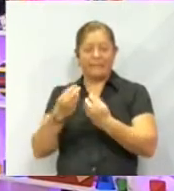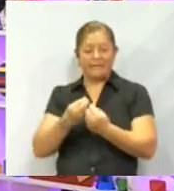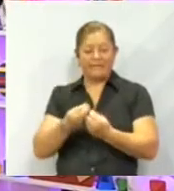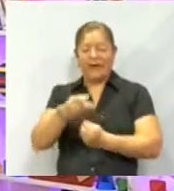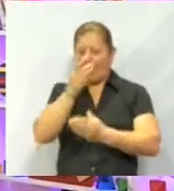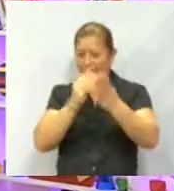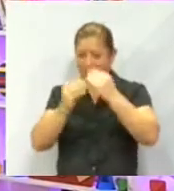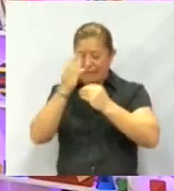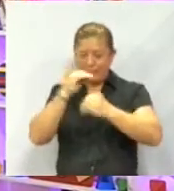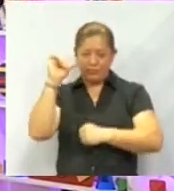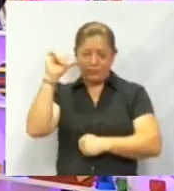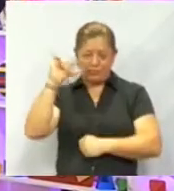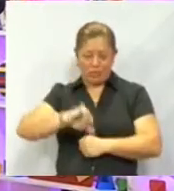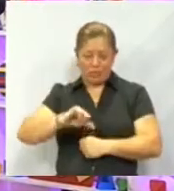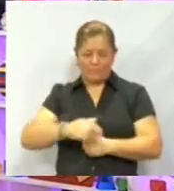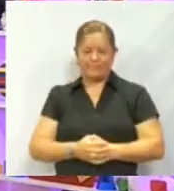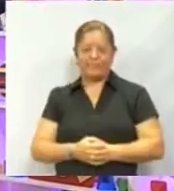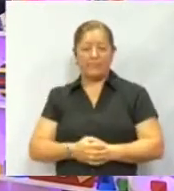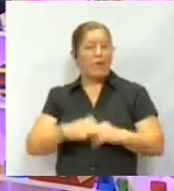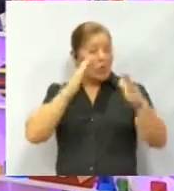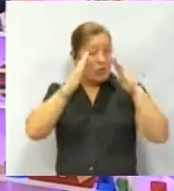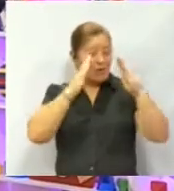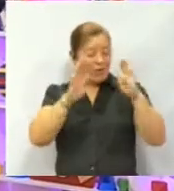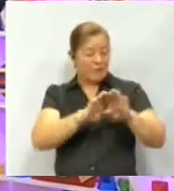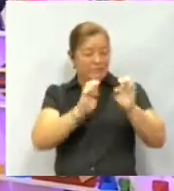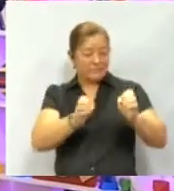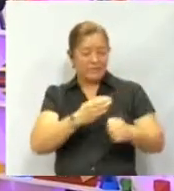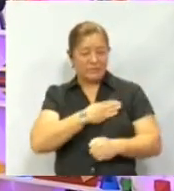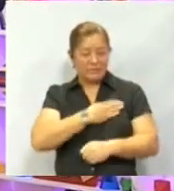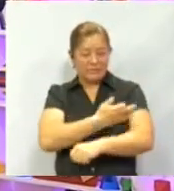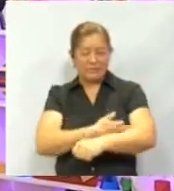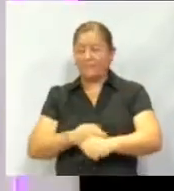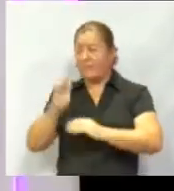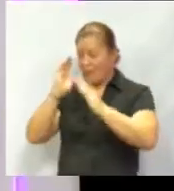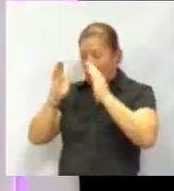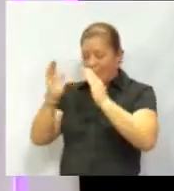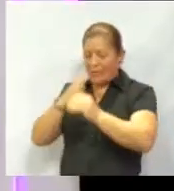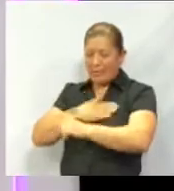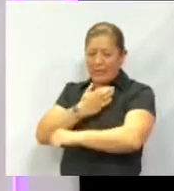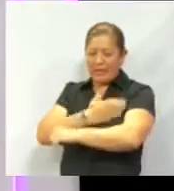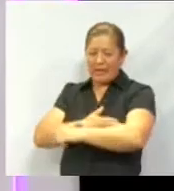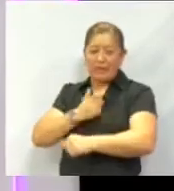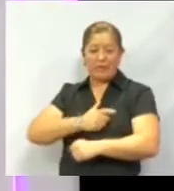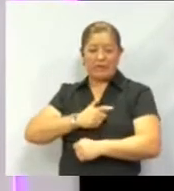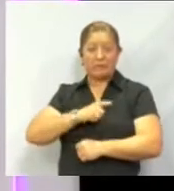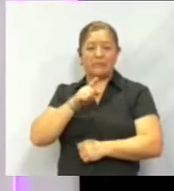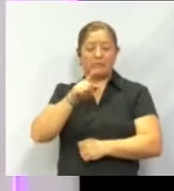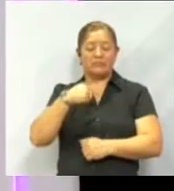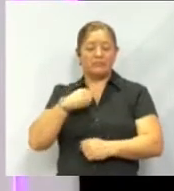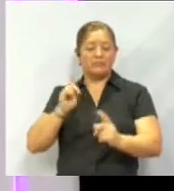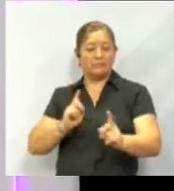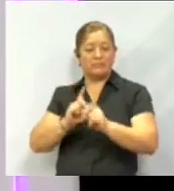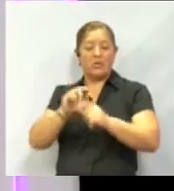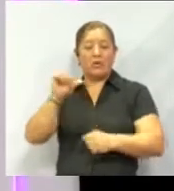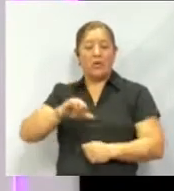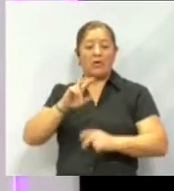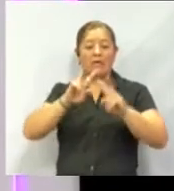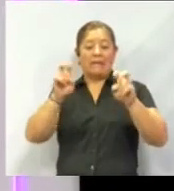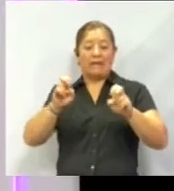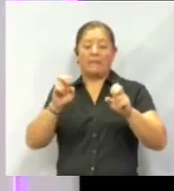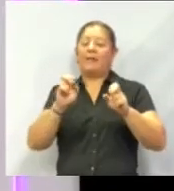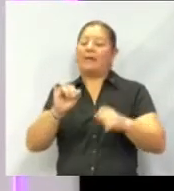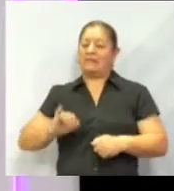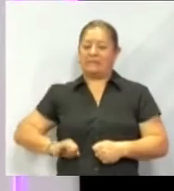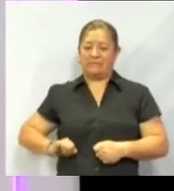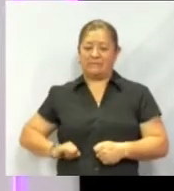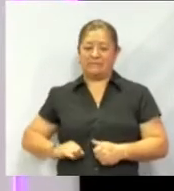Viri, ¿cómo estás? Buenas tardes. Hola Nico, buenas tardes, qué gusto volver a estar aquí con todos ustedes. El día de hoy traemos un tema muy